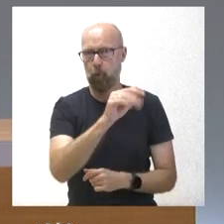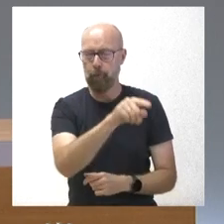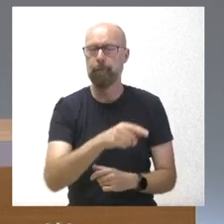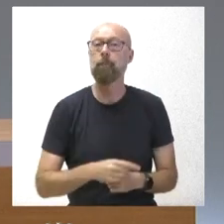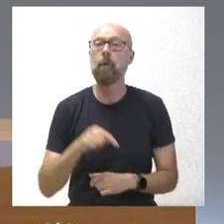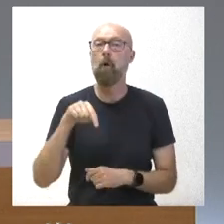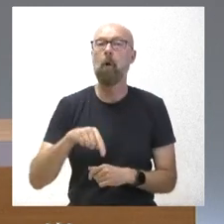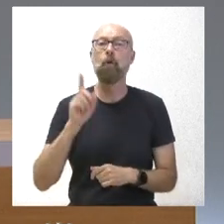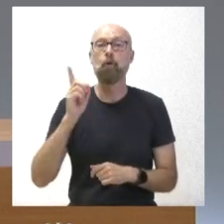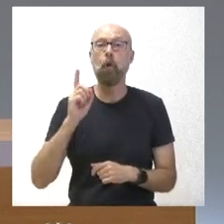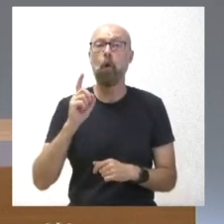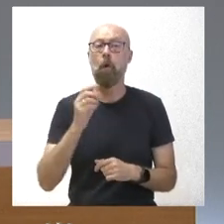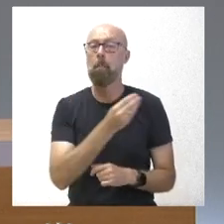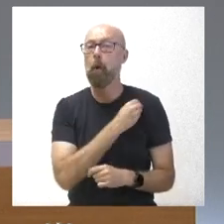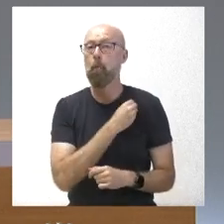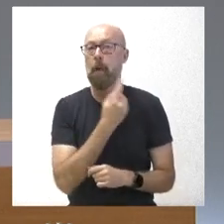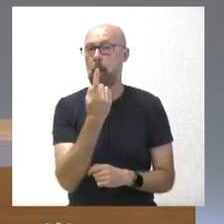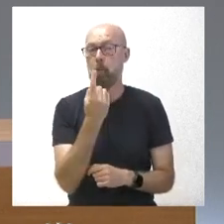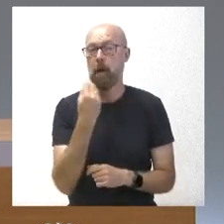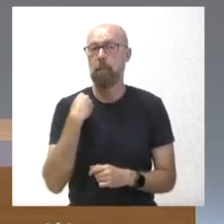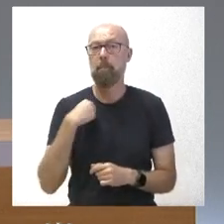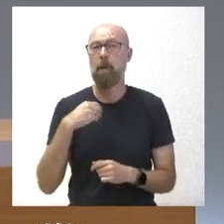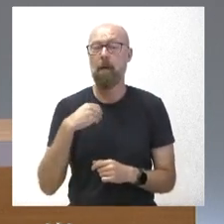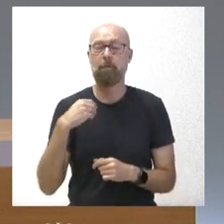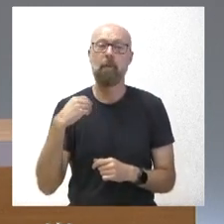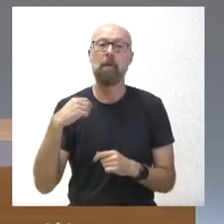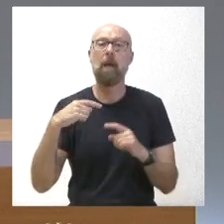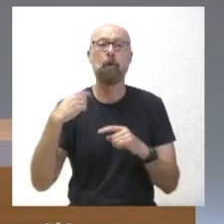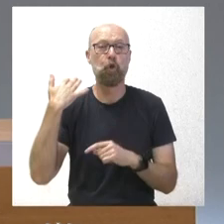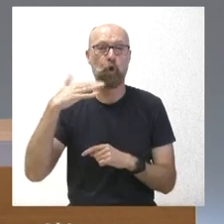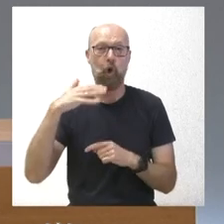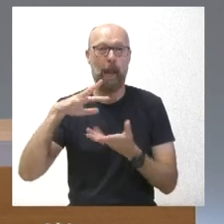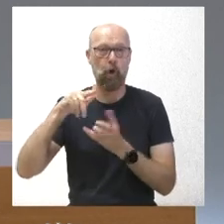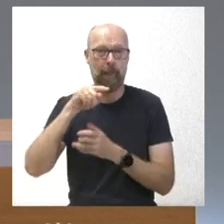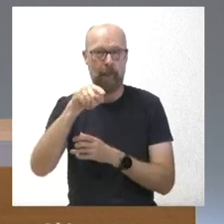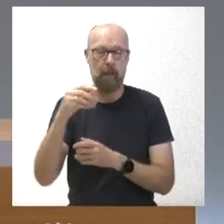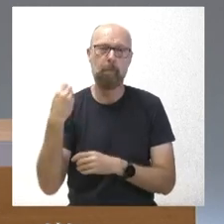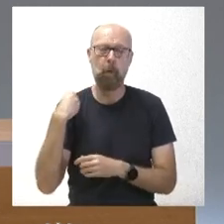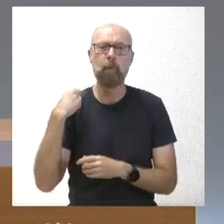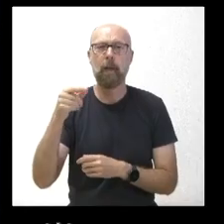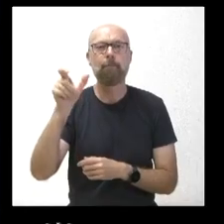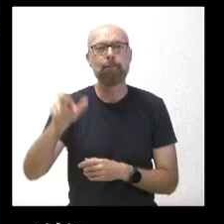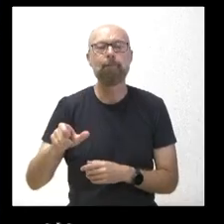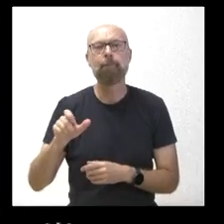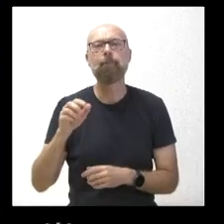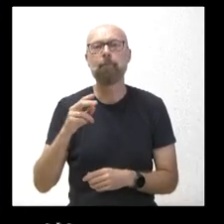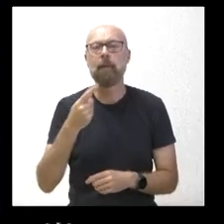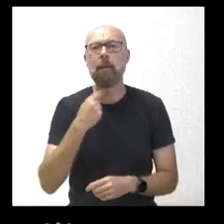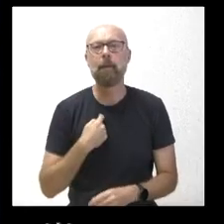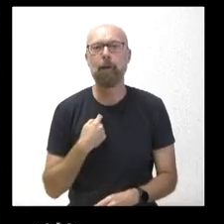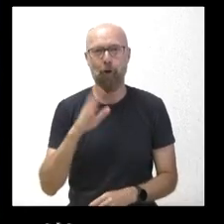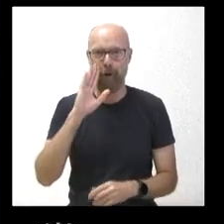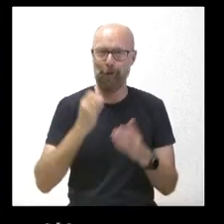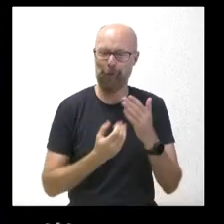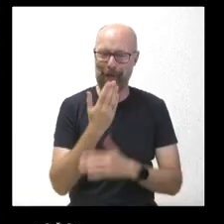solo vamos a tener la intervención de Encarna Muñoz desde Soria Noticias. ¿Encarna? SEÑORA Hola, buenos